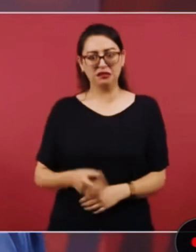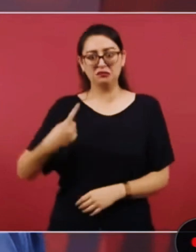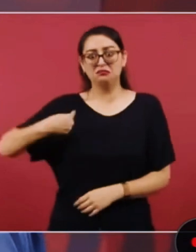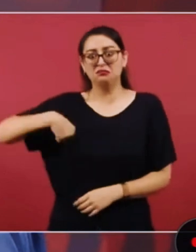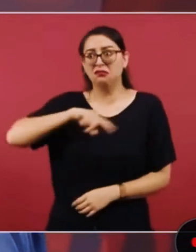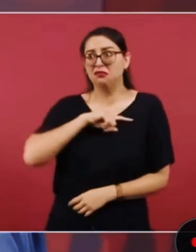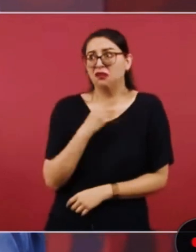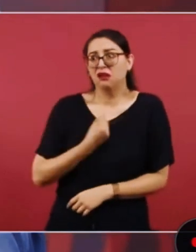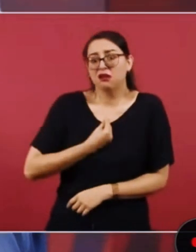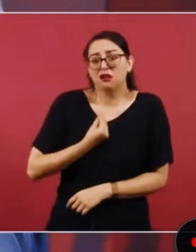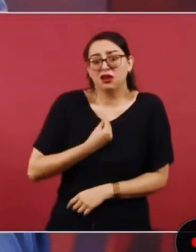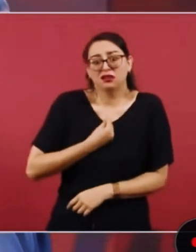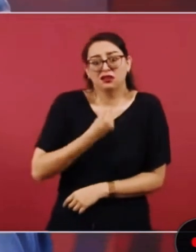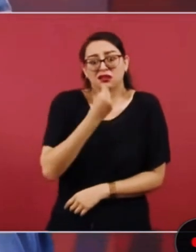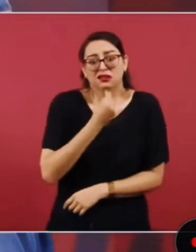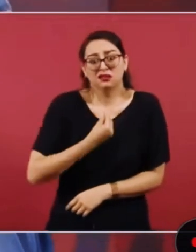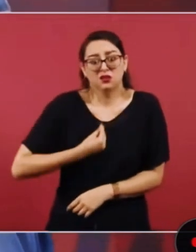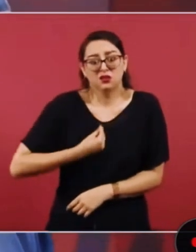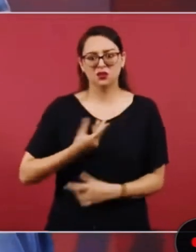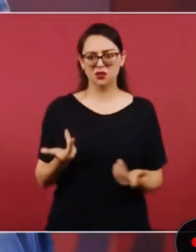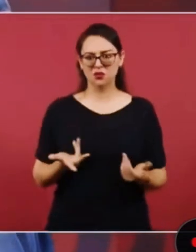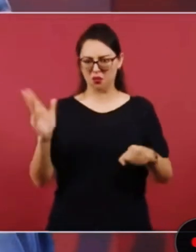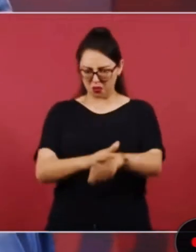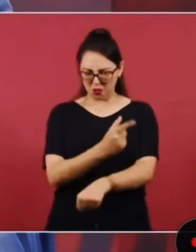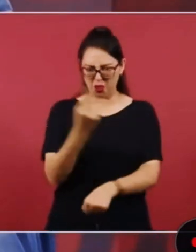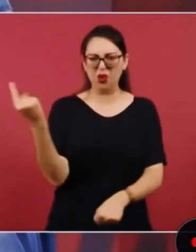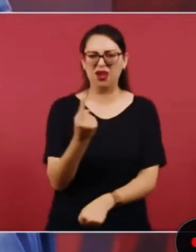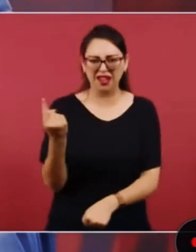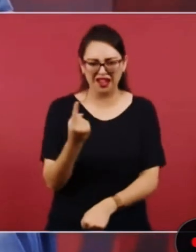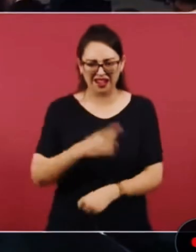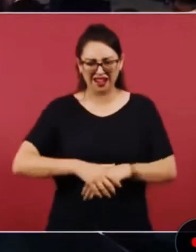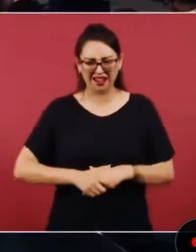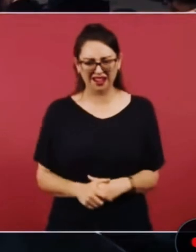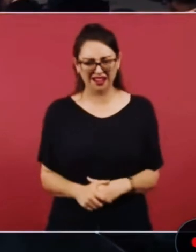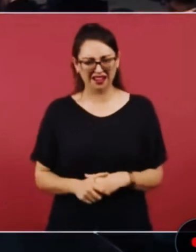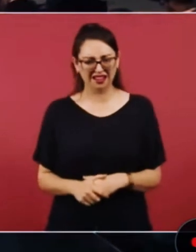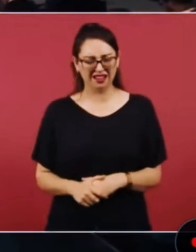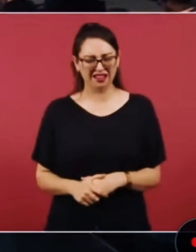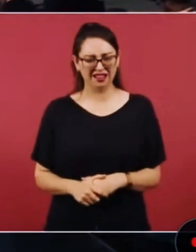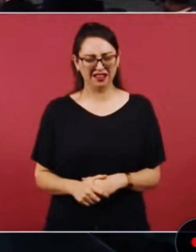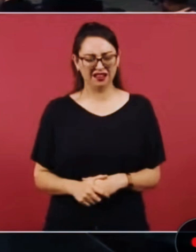hay que limpiar hay que limpiar hay